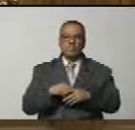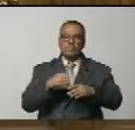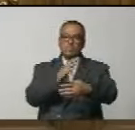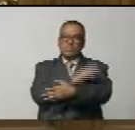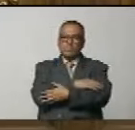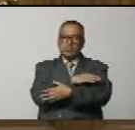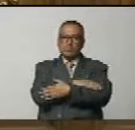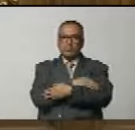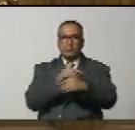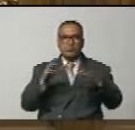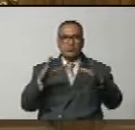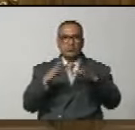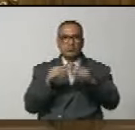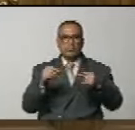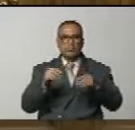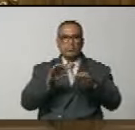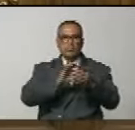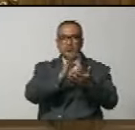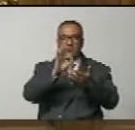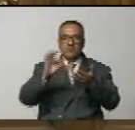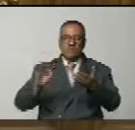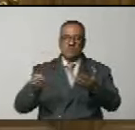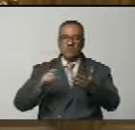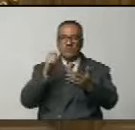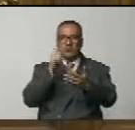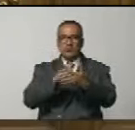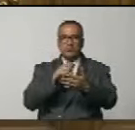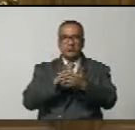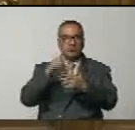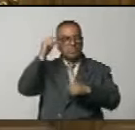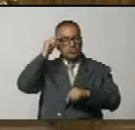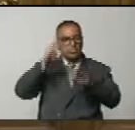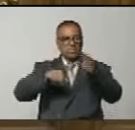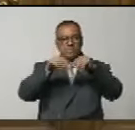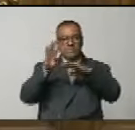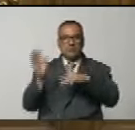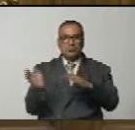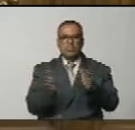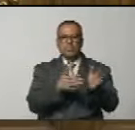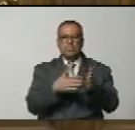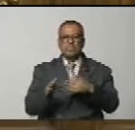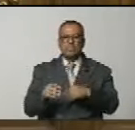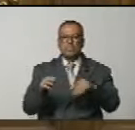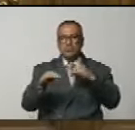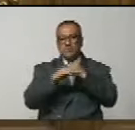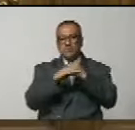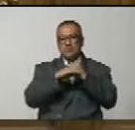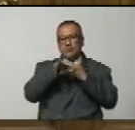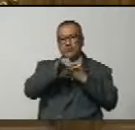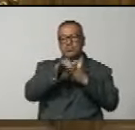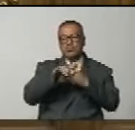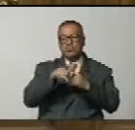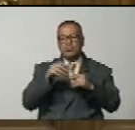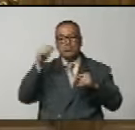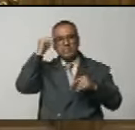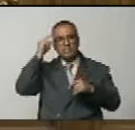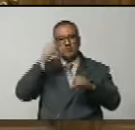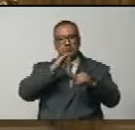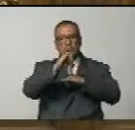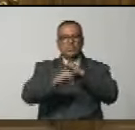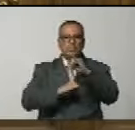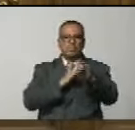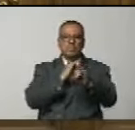felicitamos a todos los artesanos y carpinteros, porque hoy, 19 de marzo, igualmente se celebra el Día